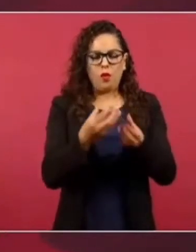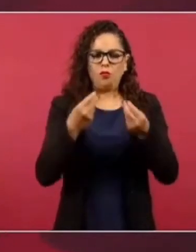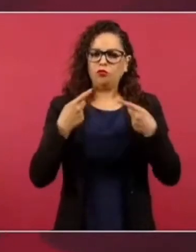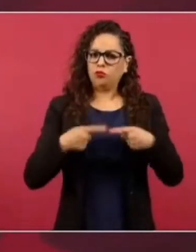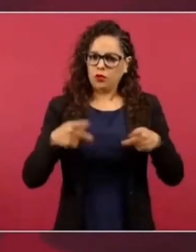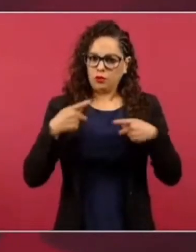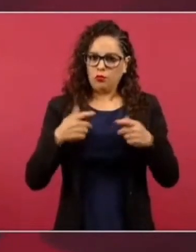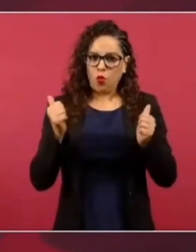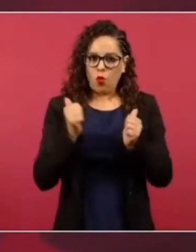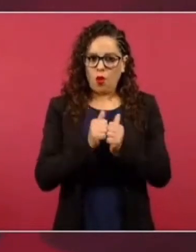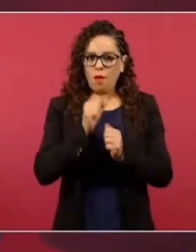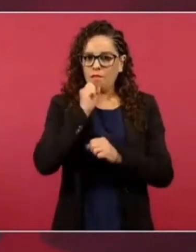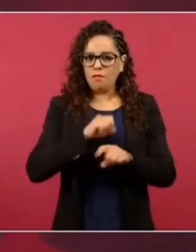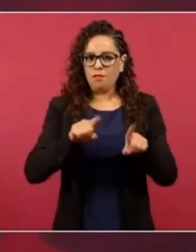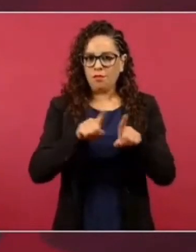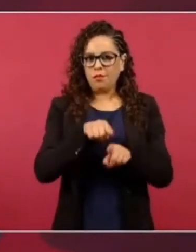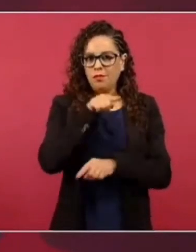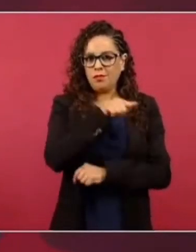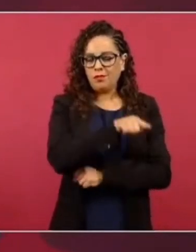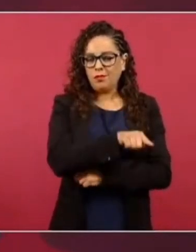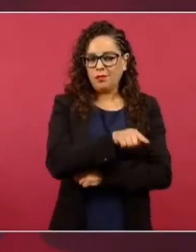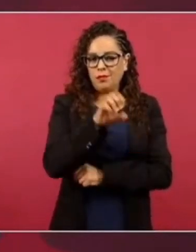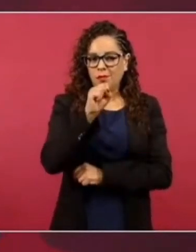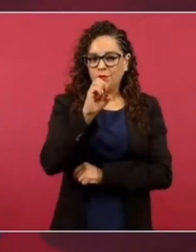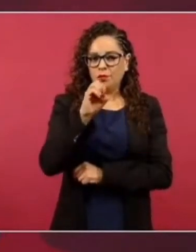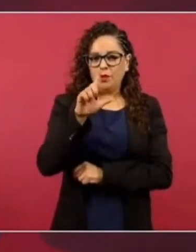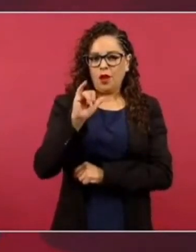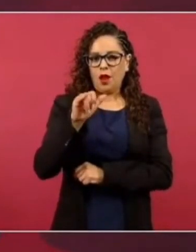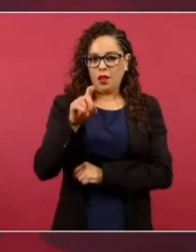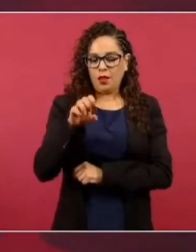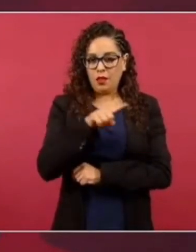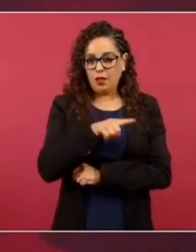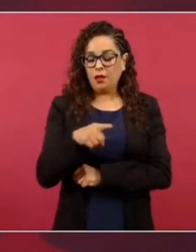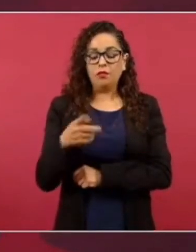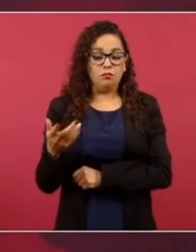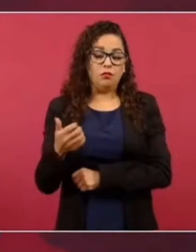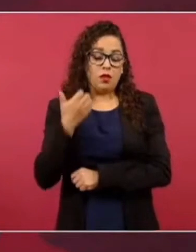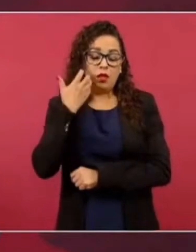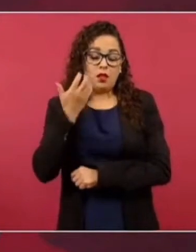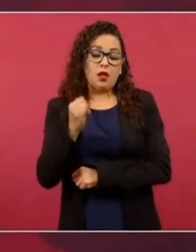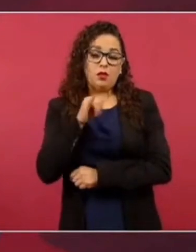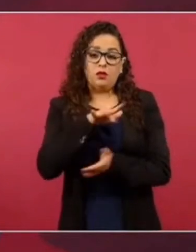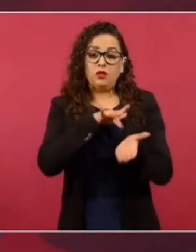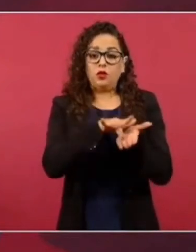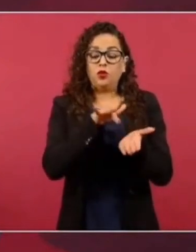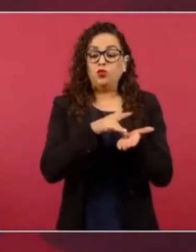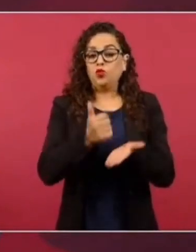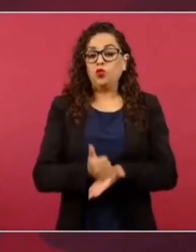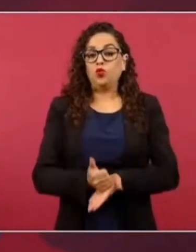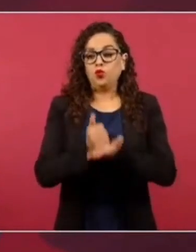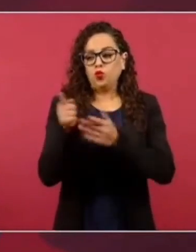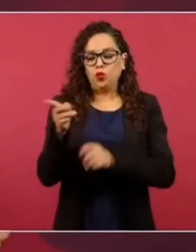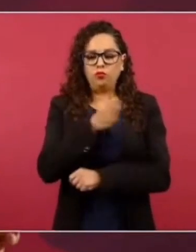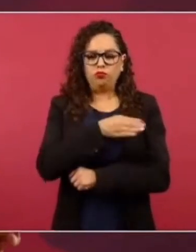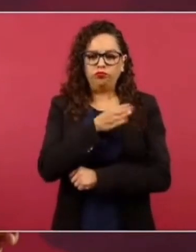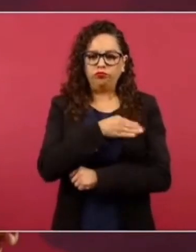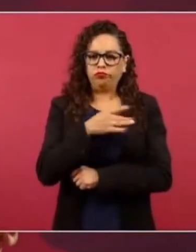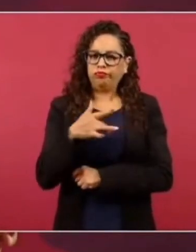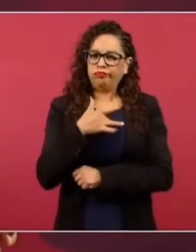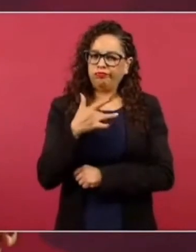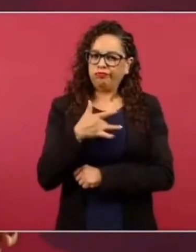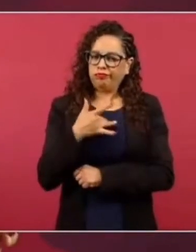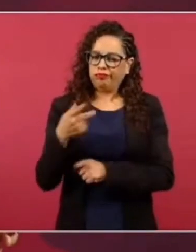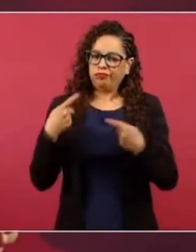más humanistas que, pues,